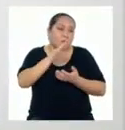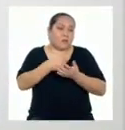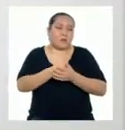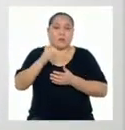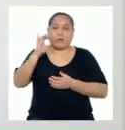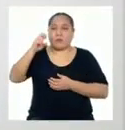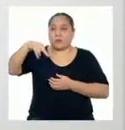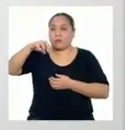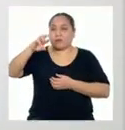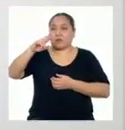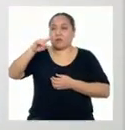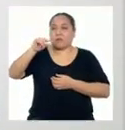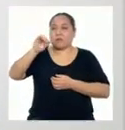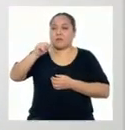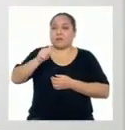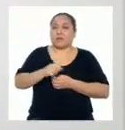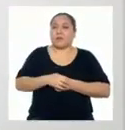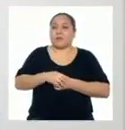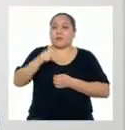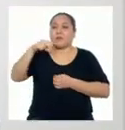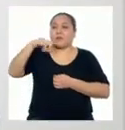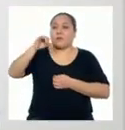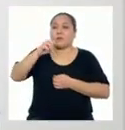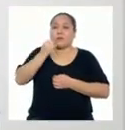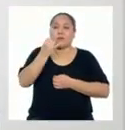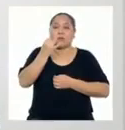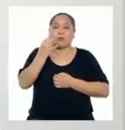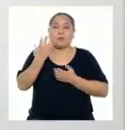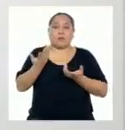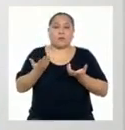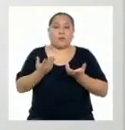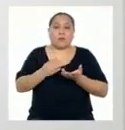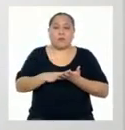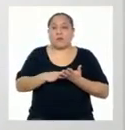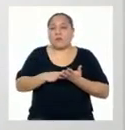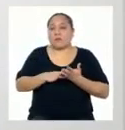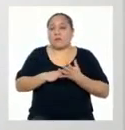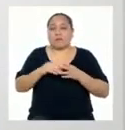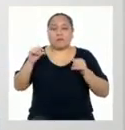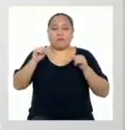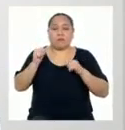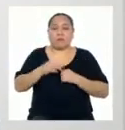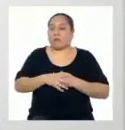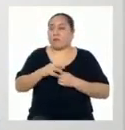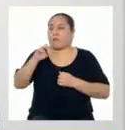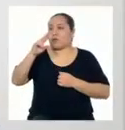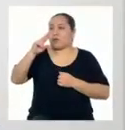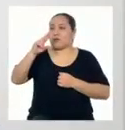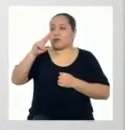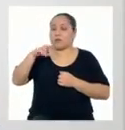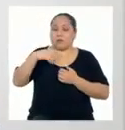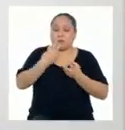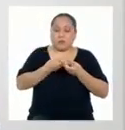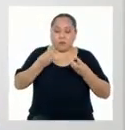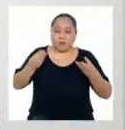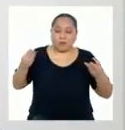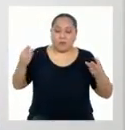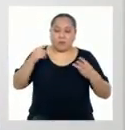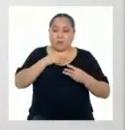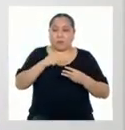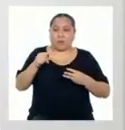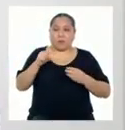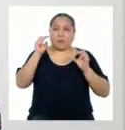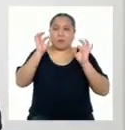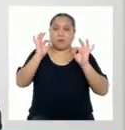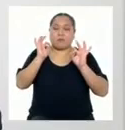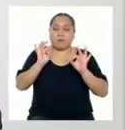energía nuclear también presenta algunas desventajas. Sus residuos radioactivos son muy peligrosos y si llegase a ocurrir algún tipo